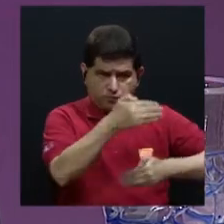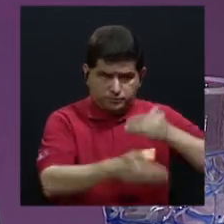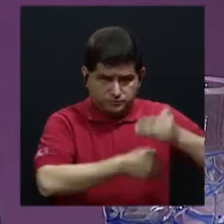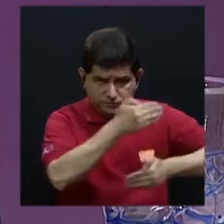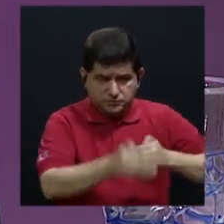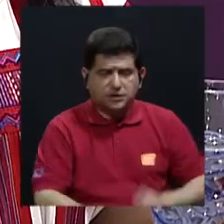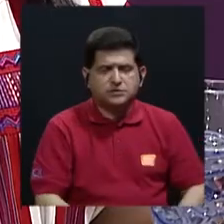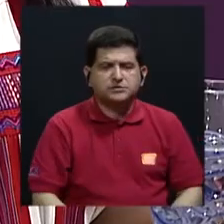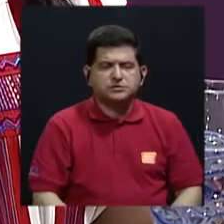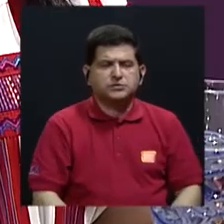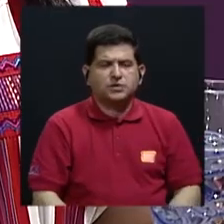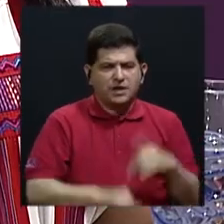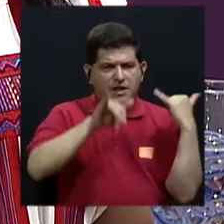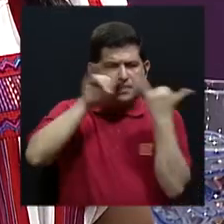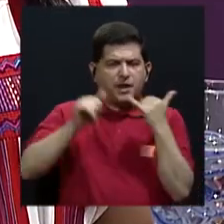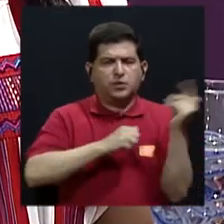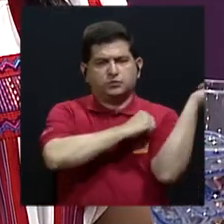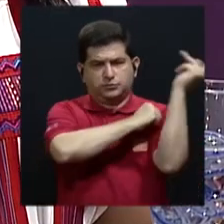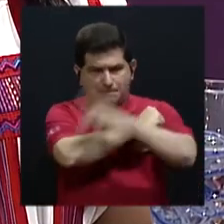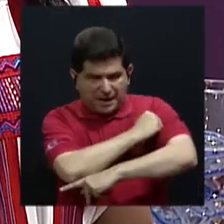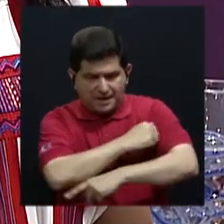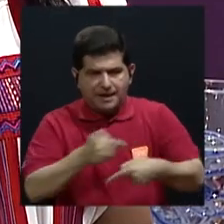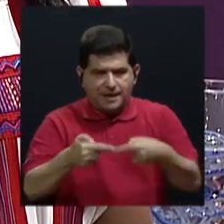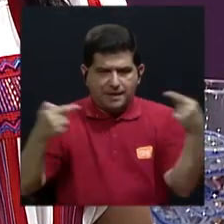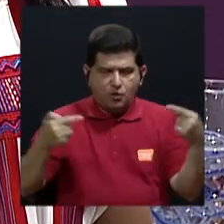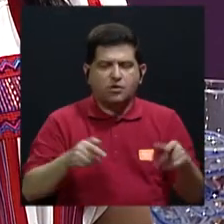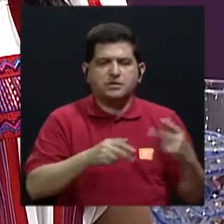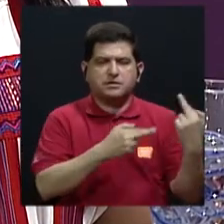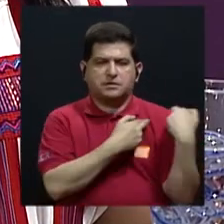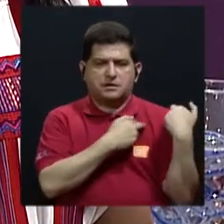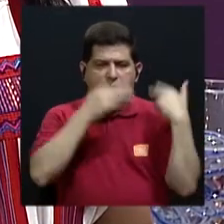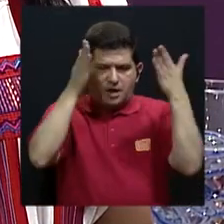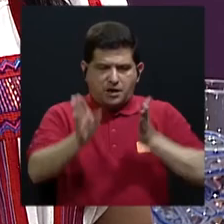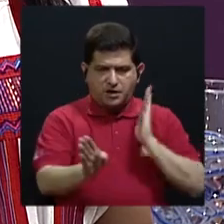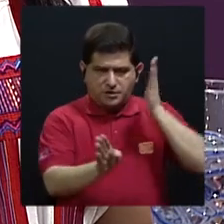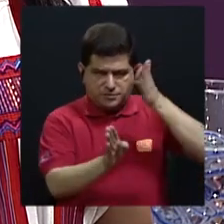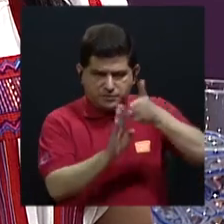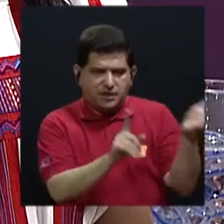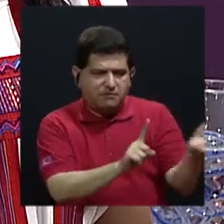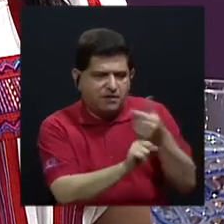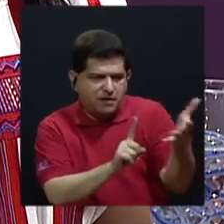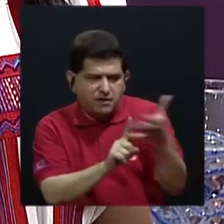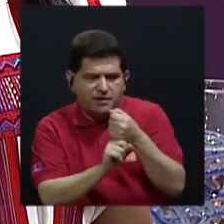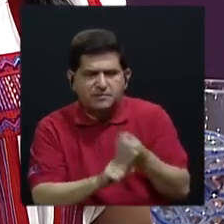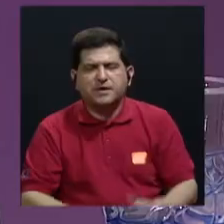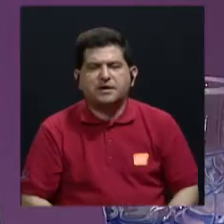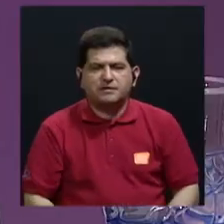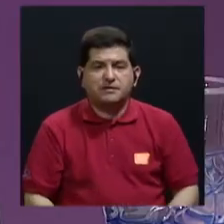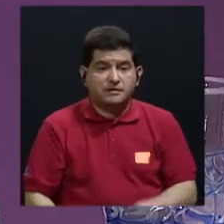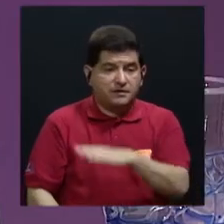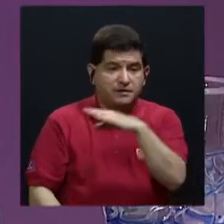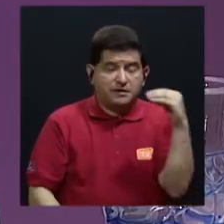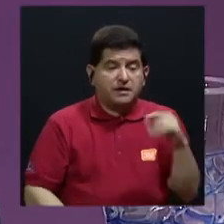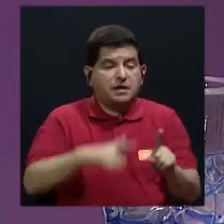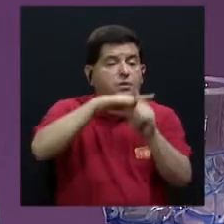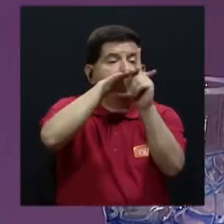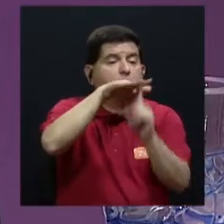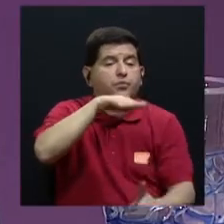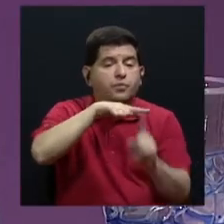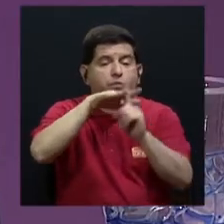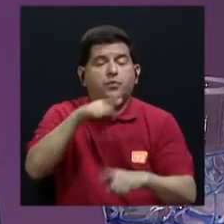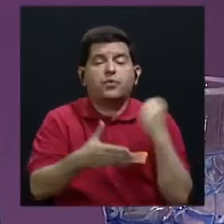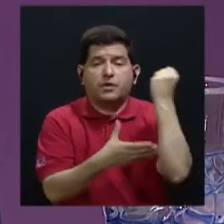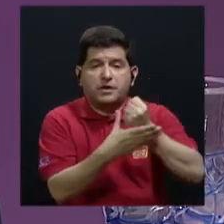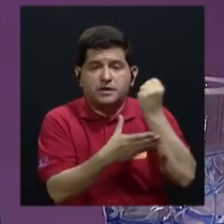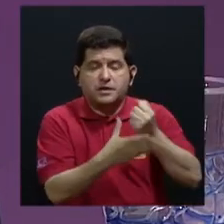demanda penal contra los responsables directos de la captura, secuestro, desaparición y